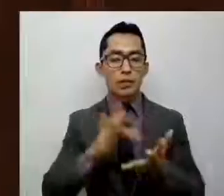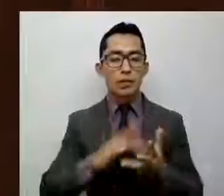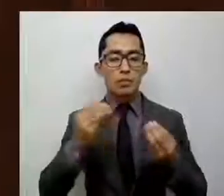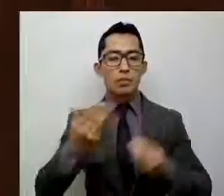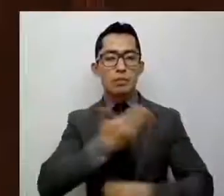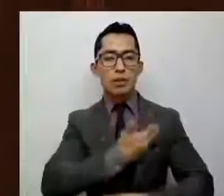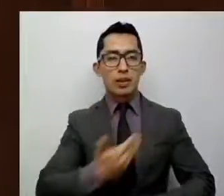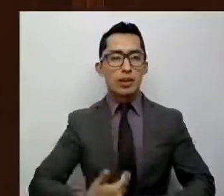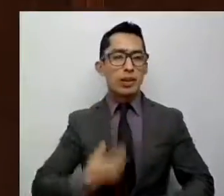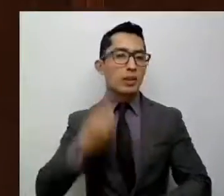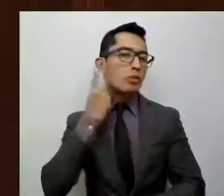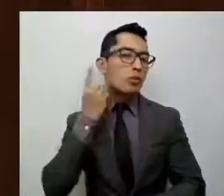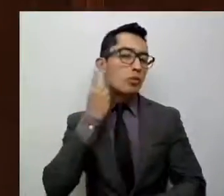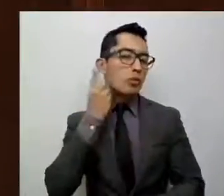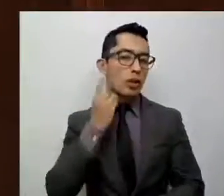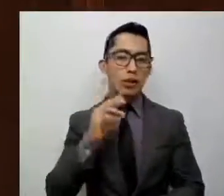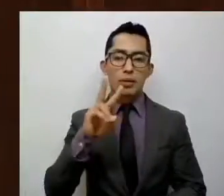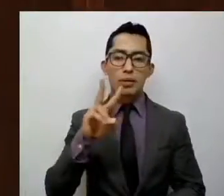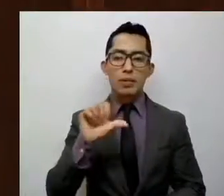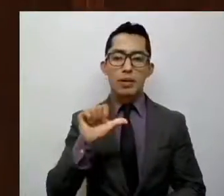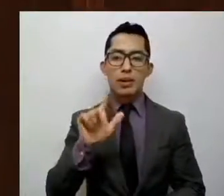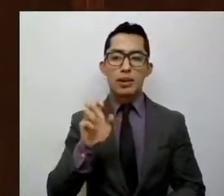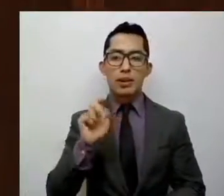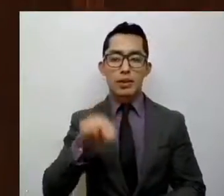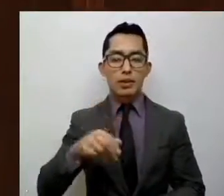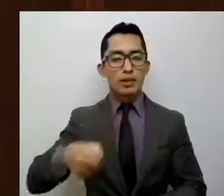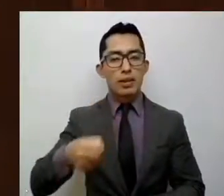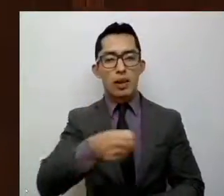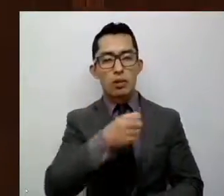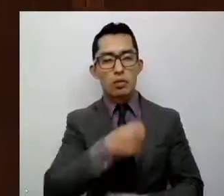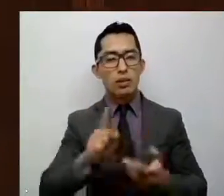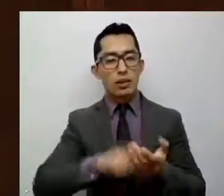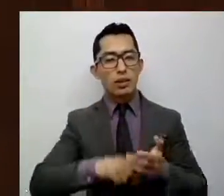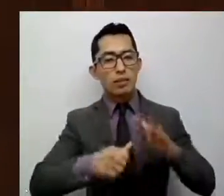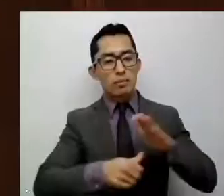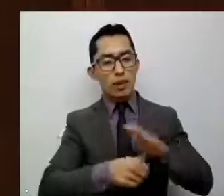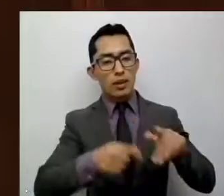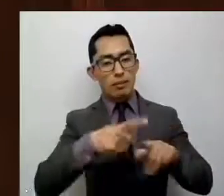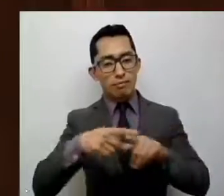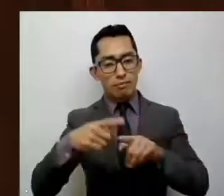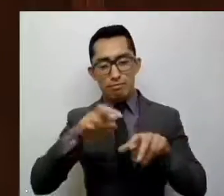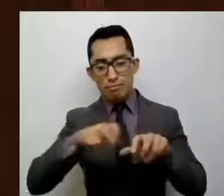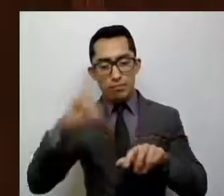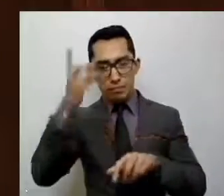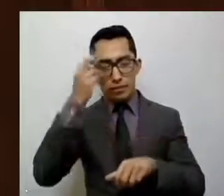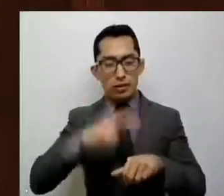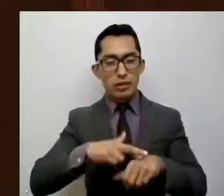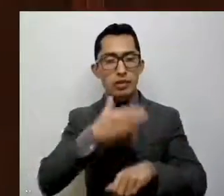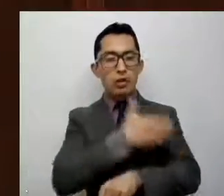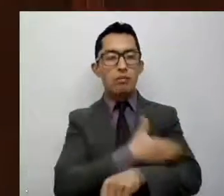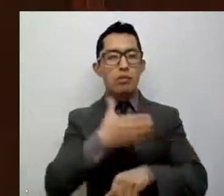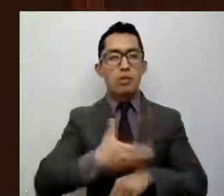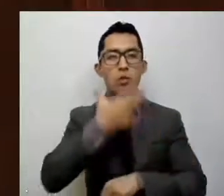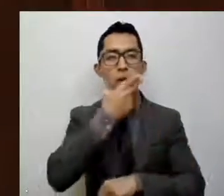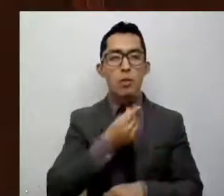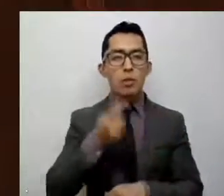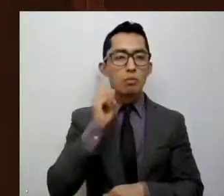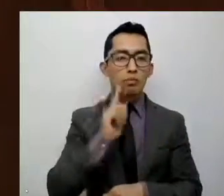Hola, Valentín. Saludo a los integrantes de la mesa directiva, compañeras y compañeros legisladores,